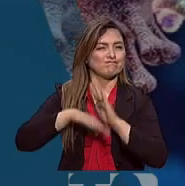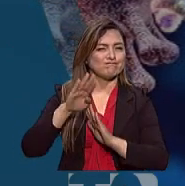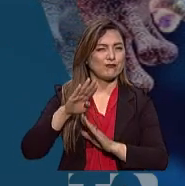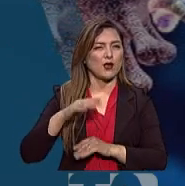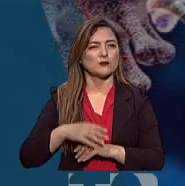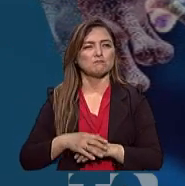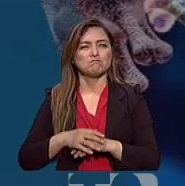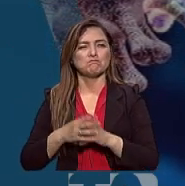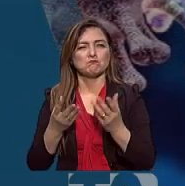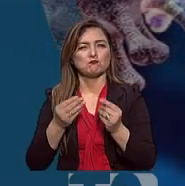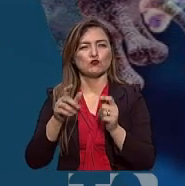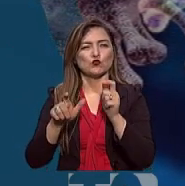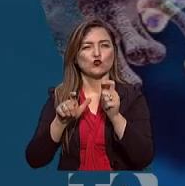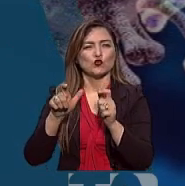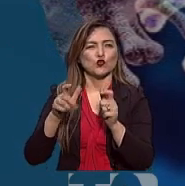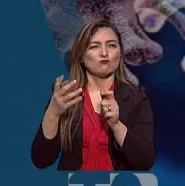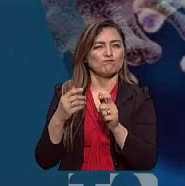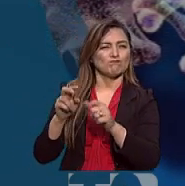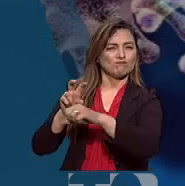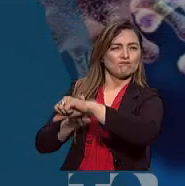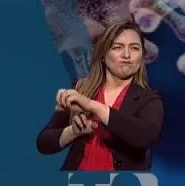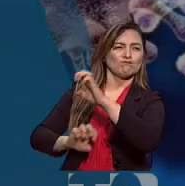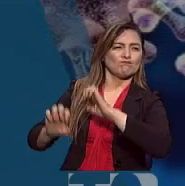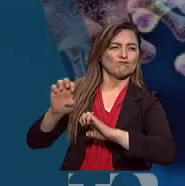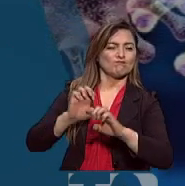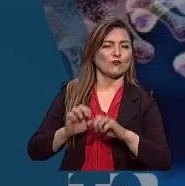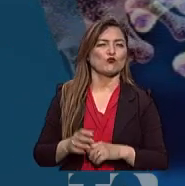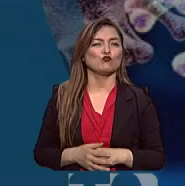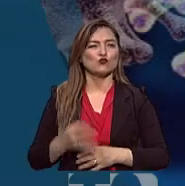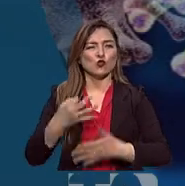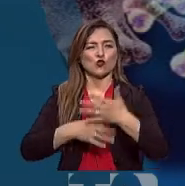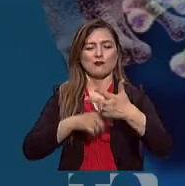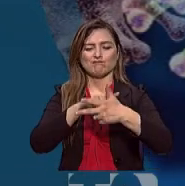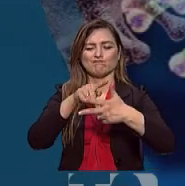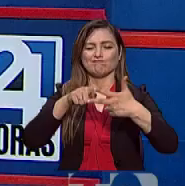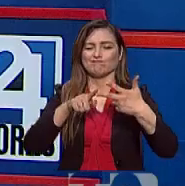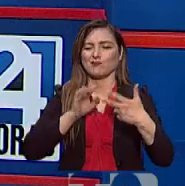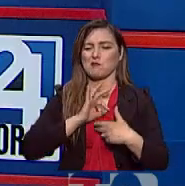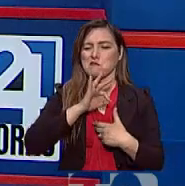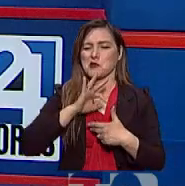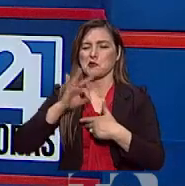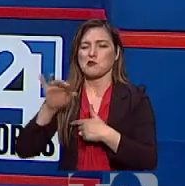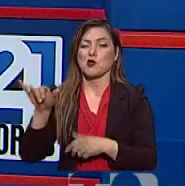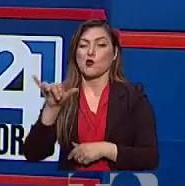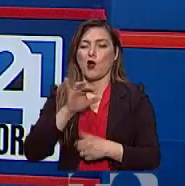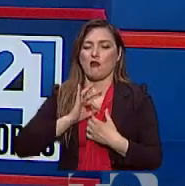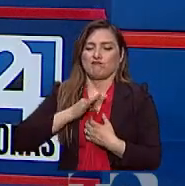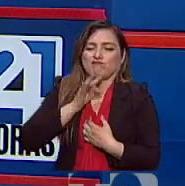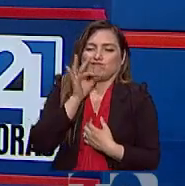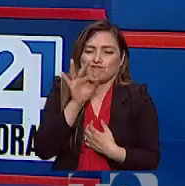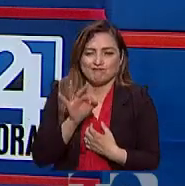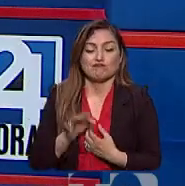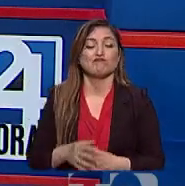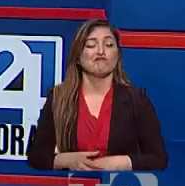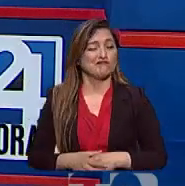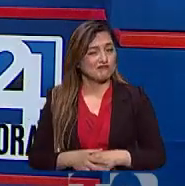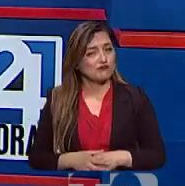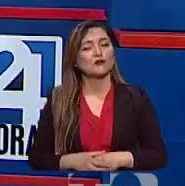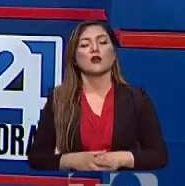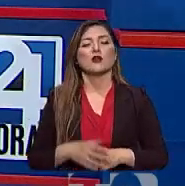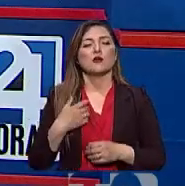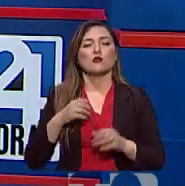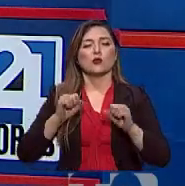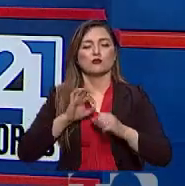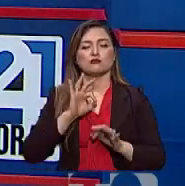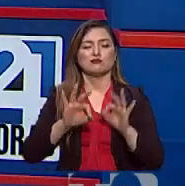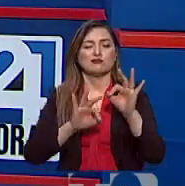-52, Banal-103 y Banal-236. Estos virus son muy similares al del SARS-CoV-2 y tienen una capacidad de